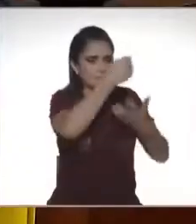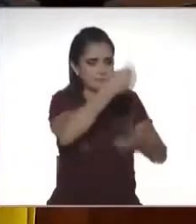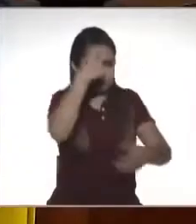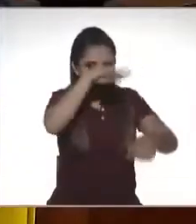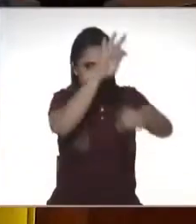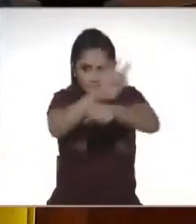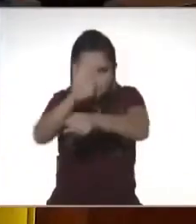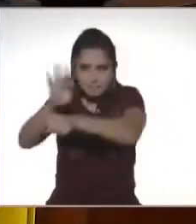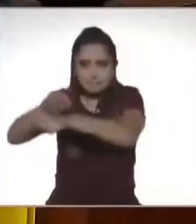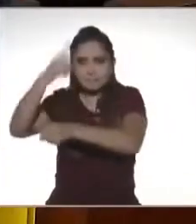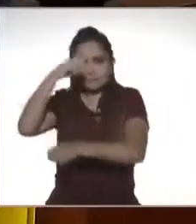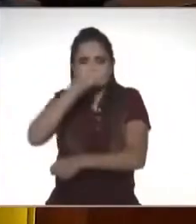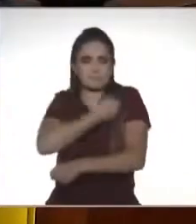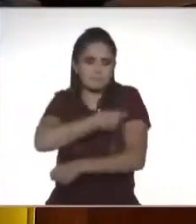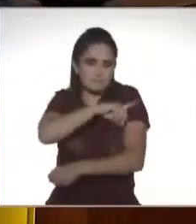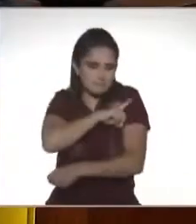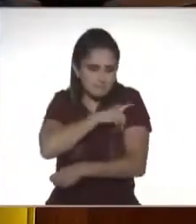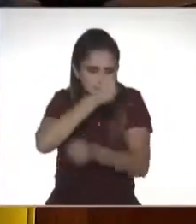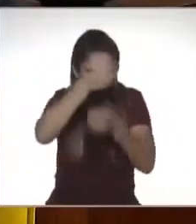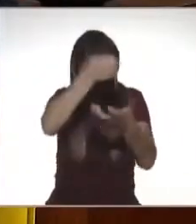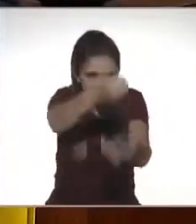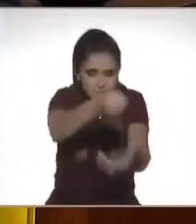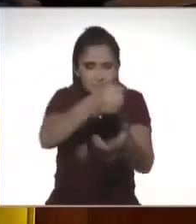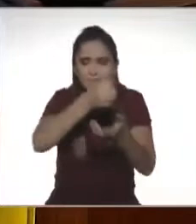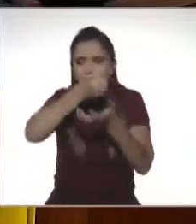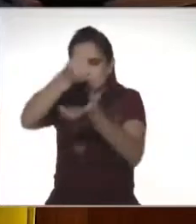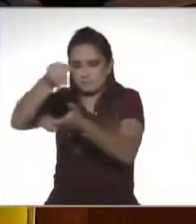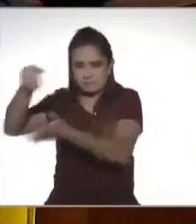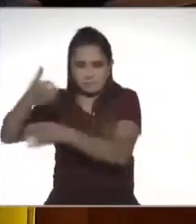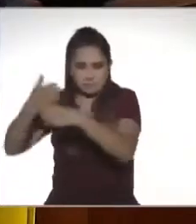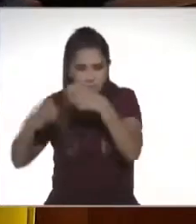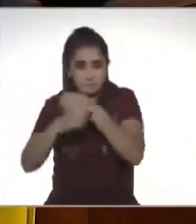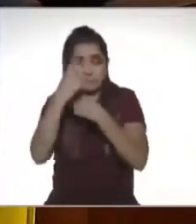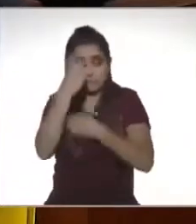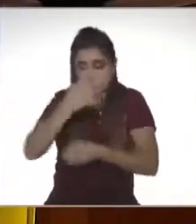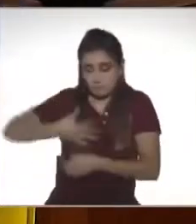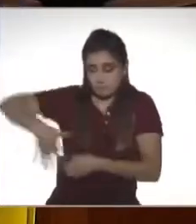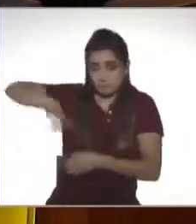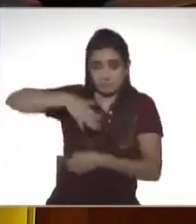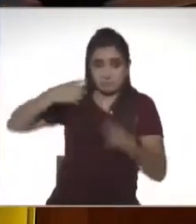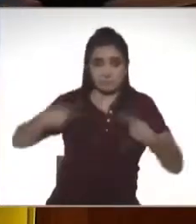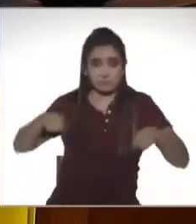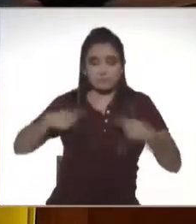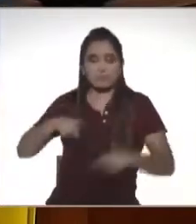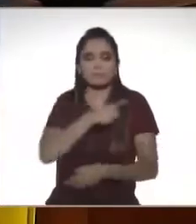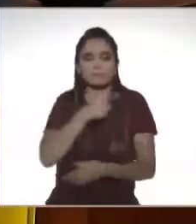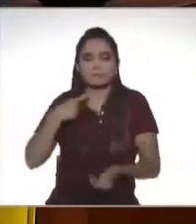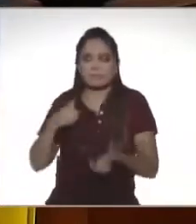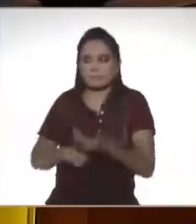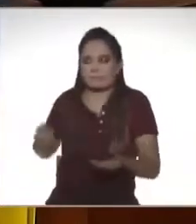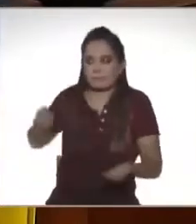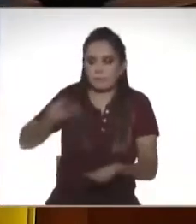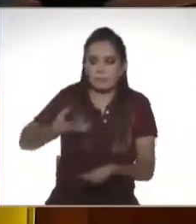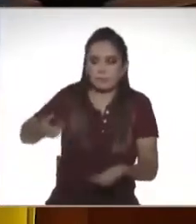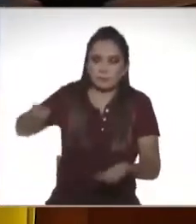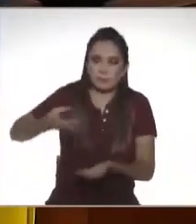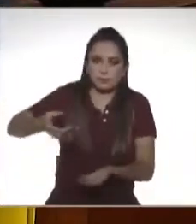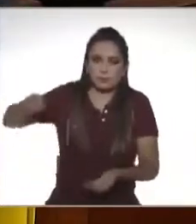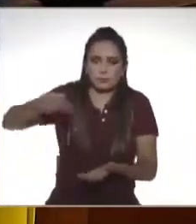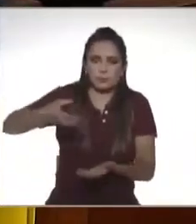temas de salud. Y en ese sentido es que las personas que formamos la población tenemos que dar, tenemos que aportar de nuestro